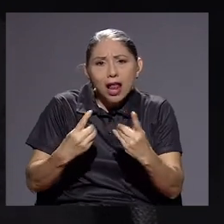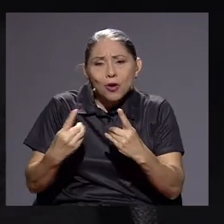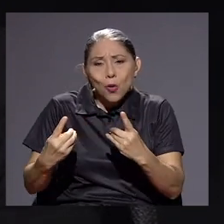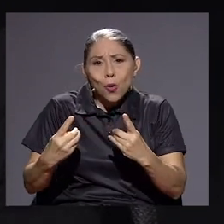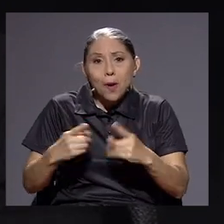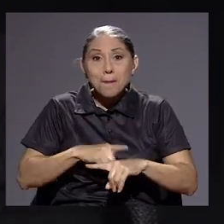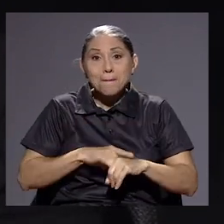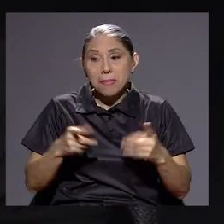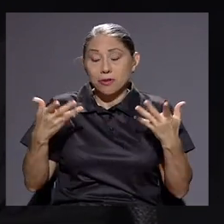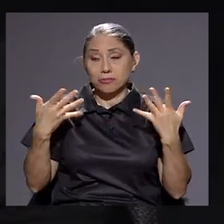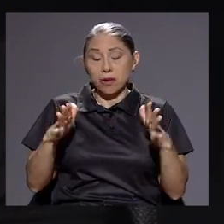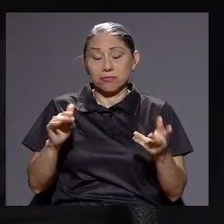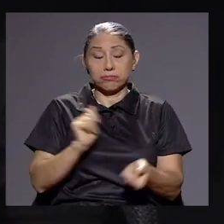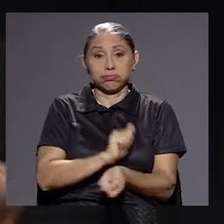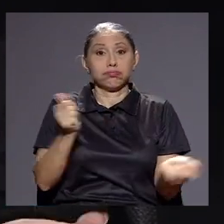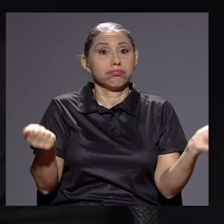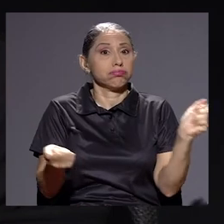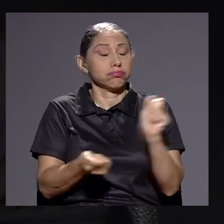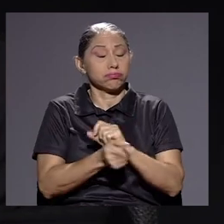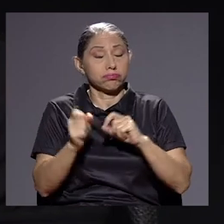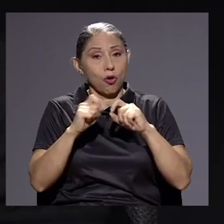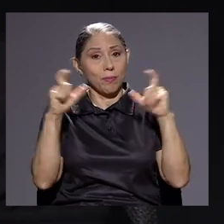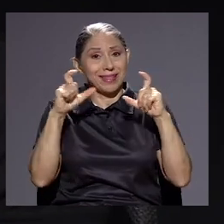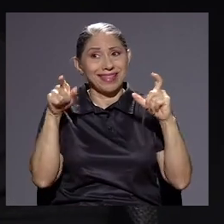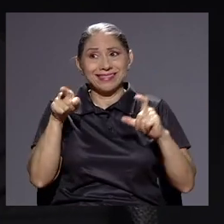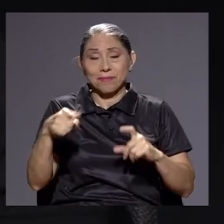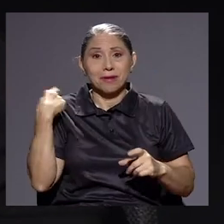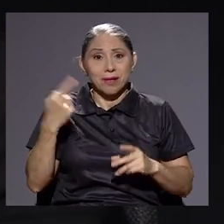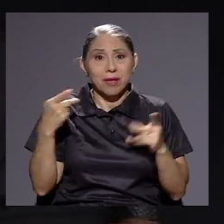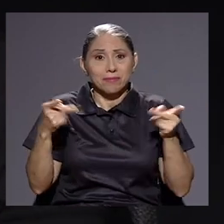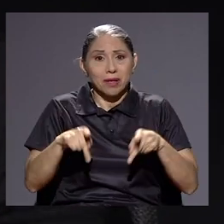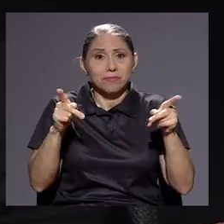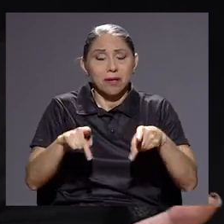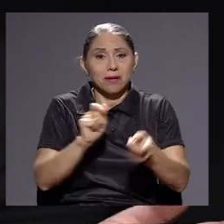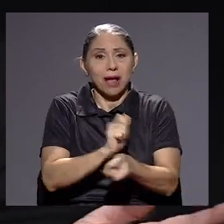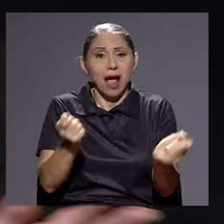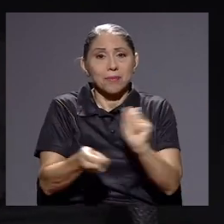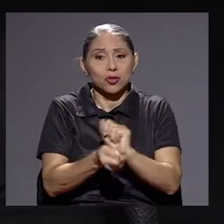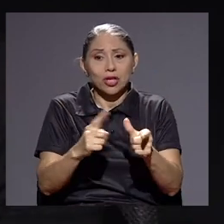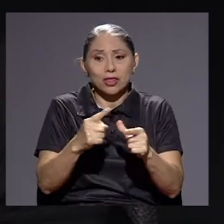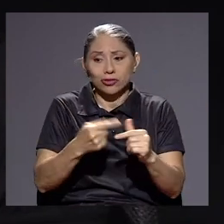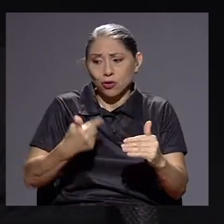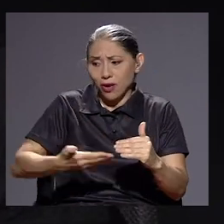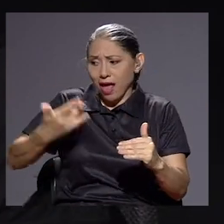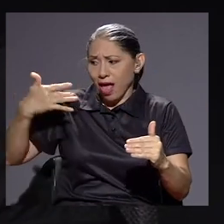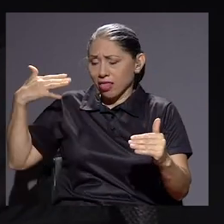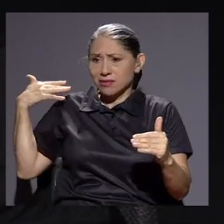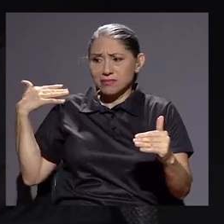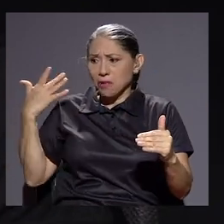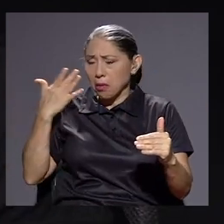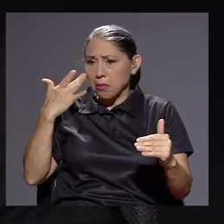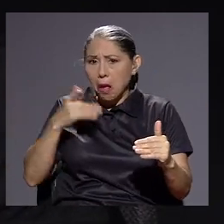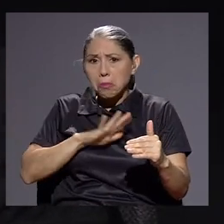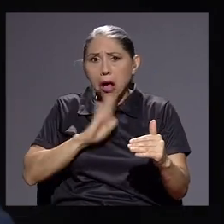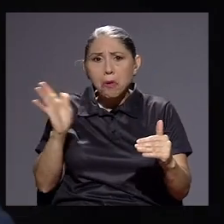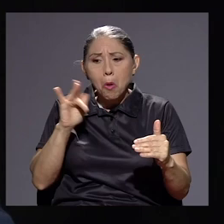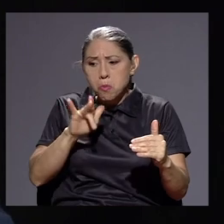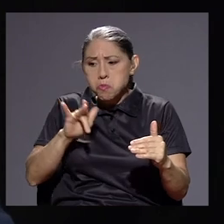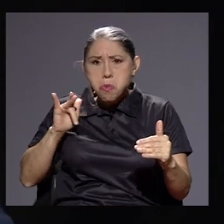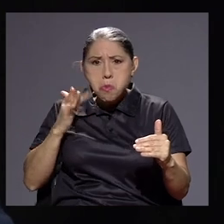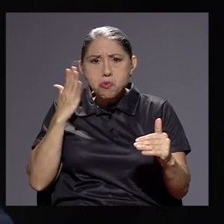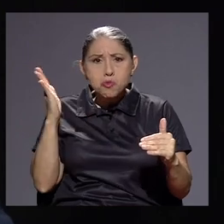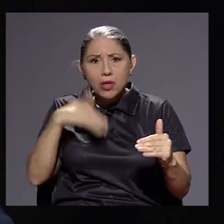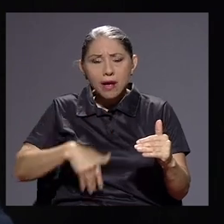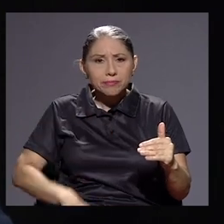habido, que han sido, ¿verdad?, como sorprendentes, a cada ratón de cambiando algo allá, se vuelve a desaparecer lo que ya se había caminado. Entonces ha sido muy, muy